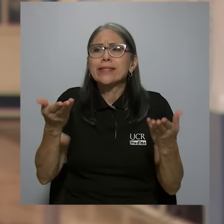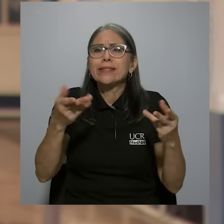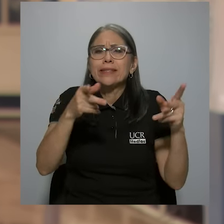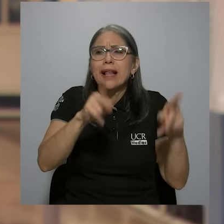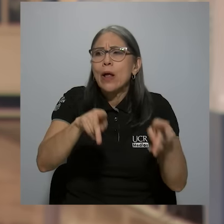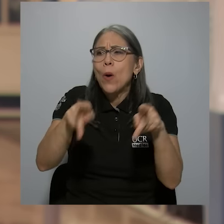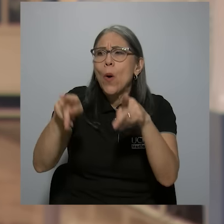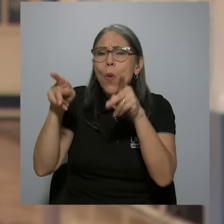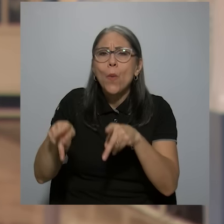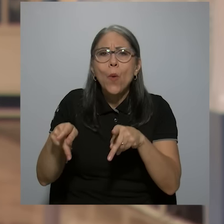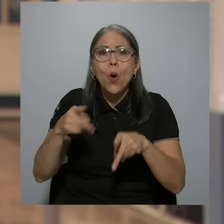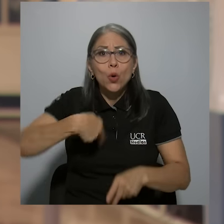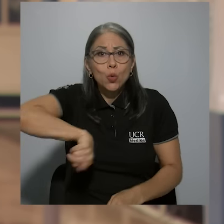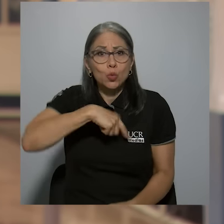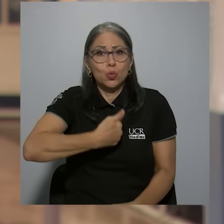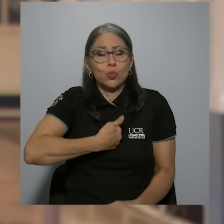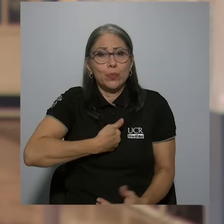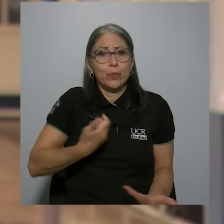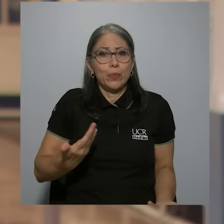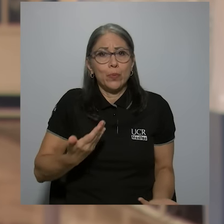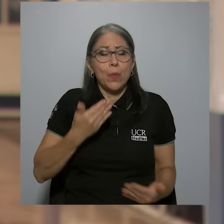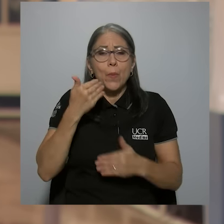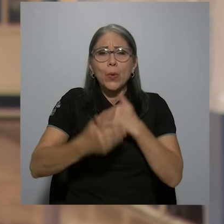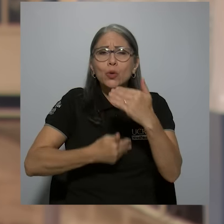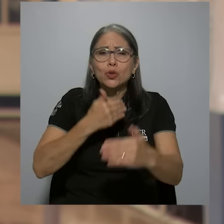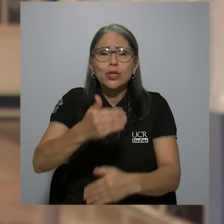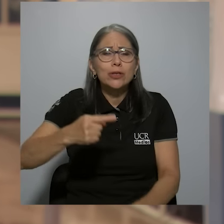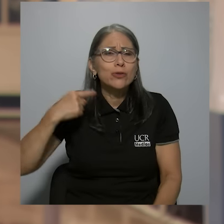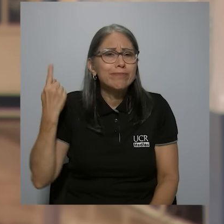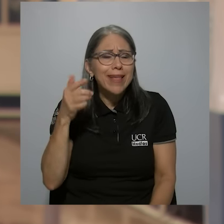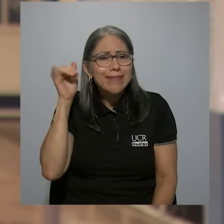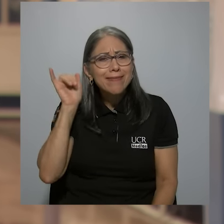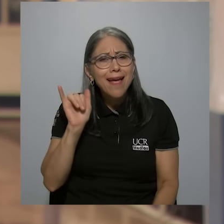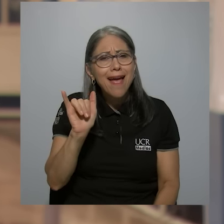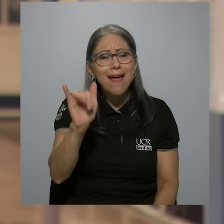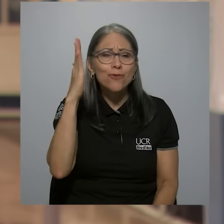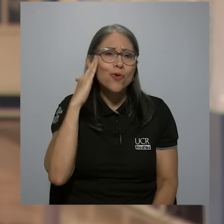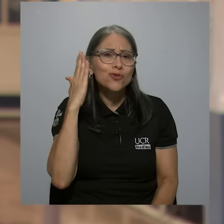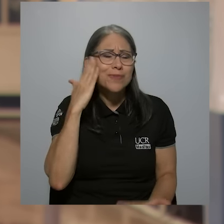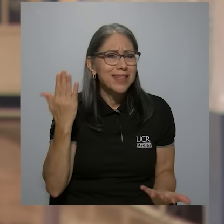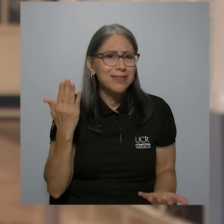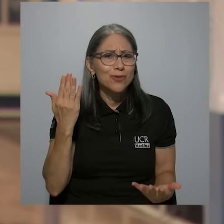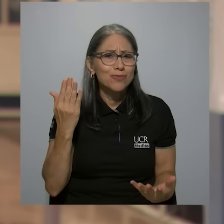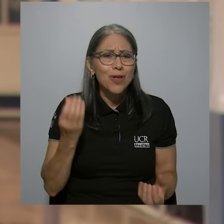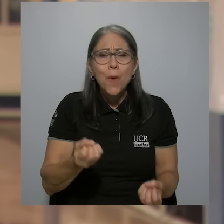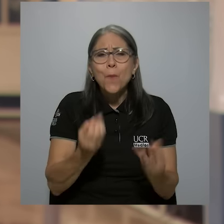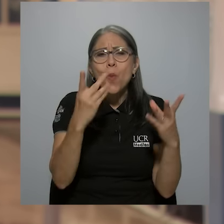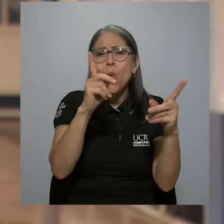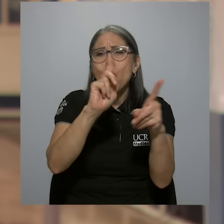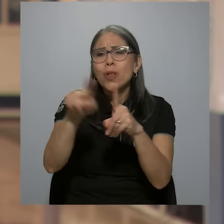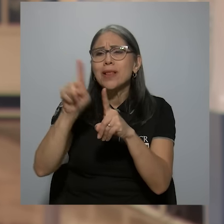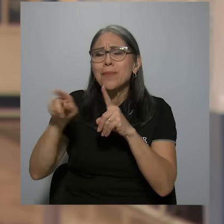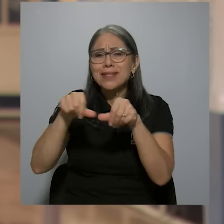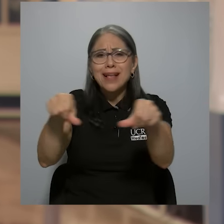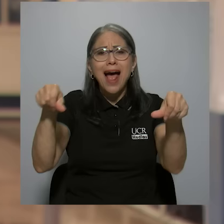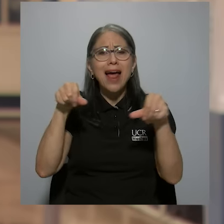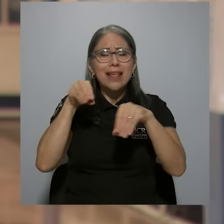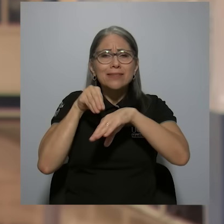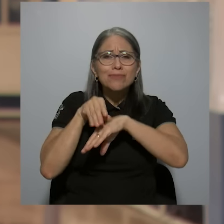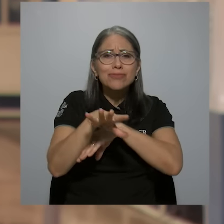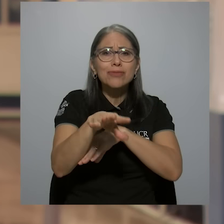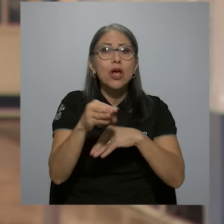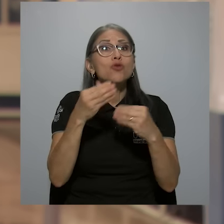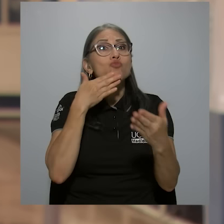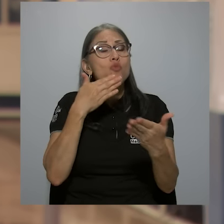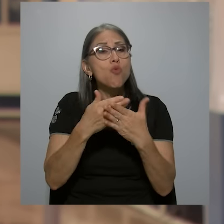a nosotros mismos inclusive en un proceso eterno de conocimiento que se extiende a múltiples áreas, es realmente